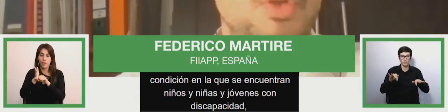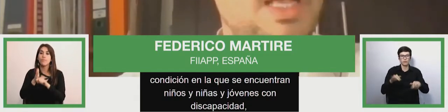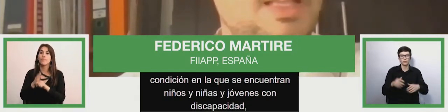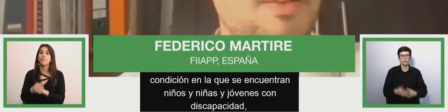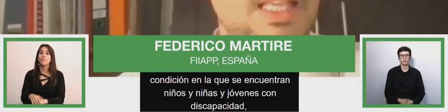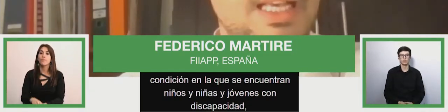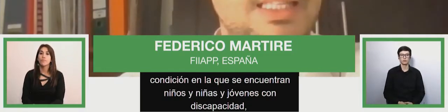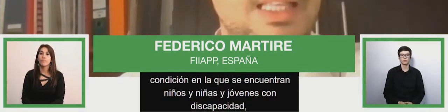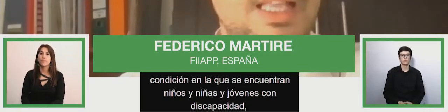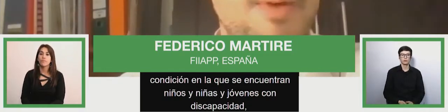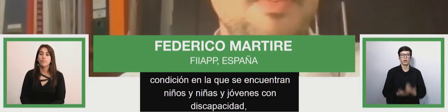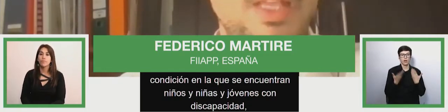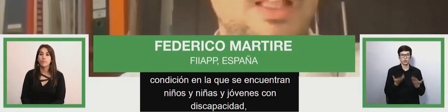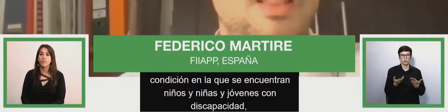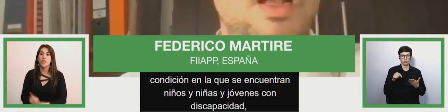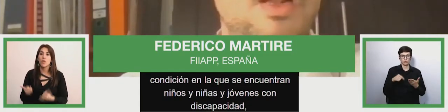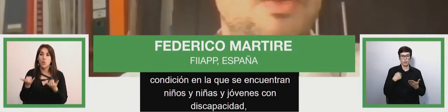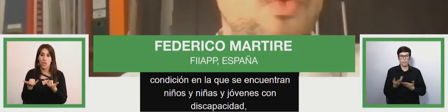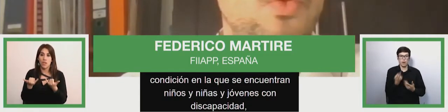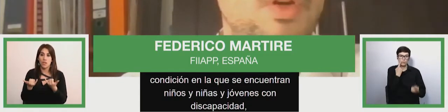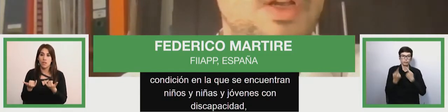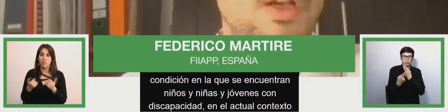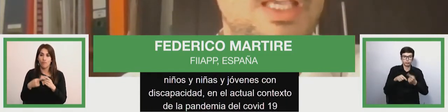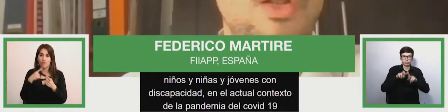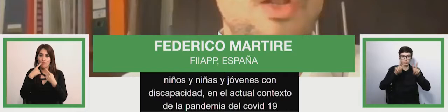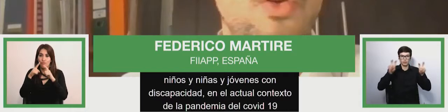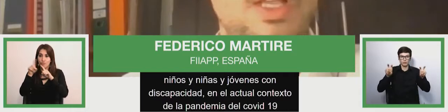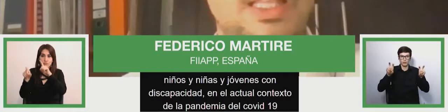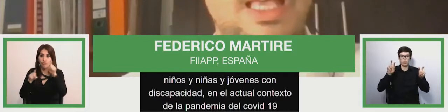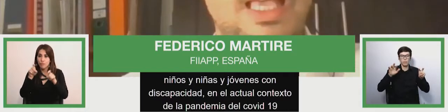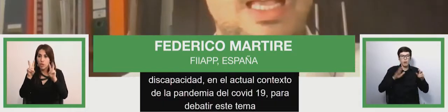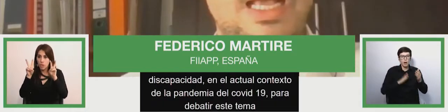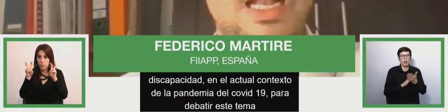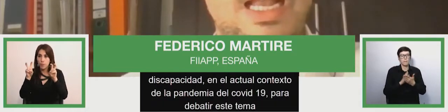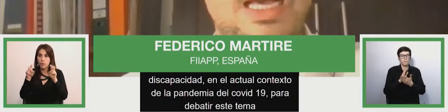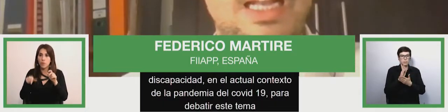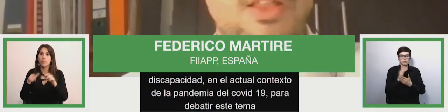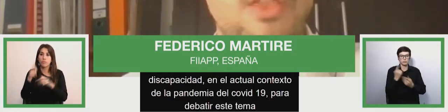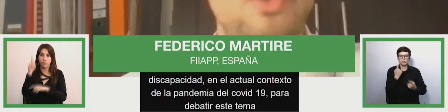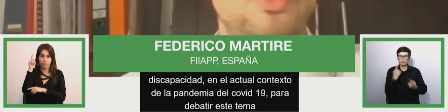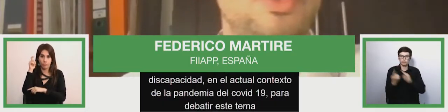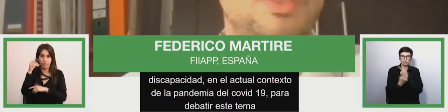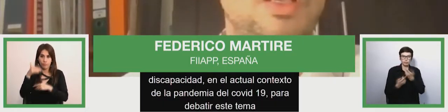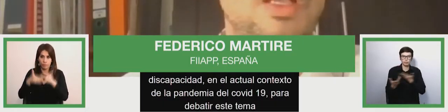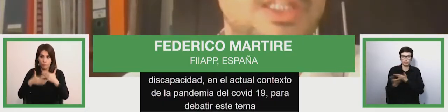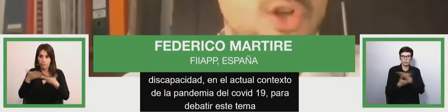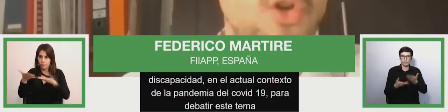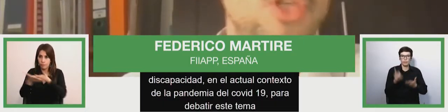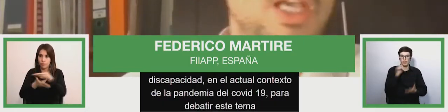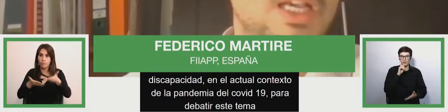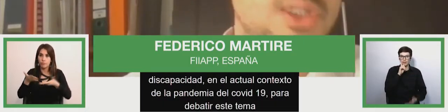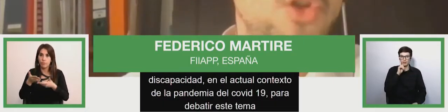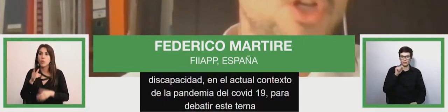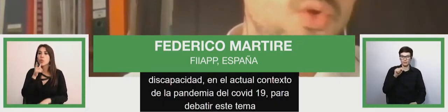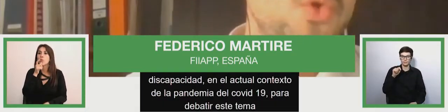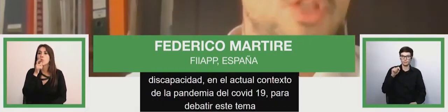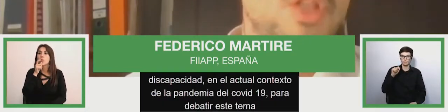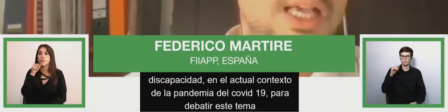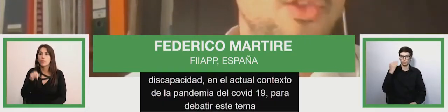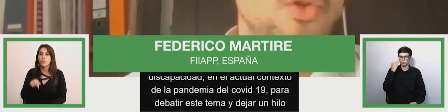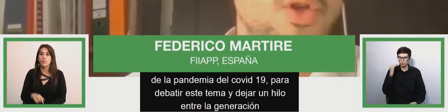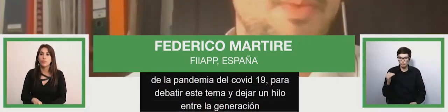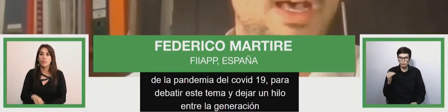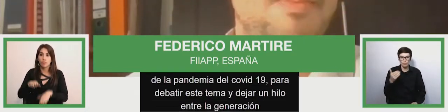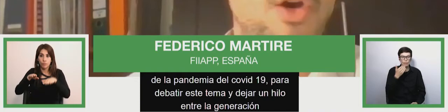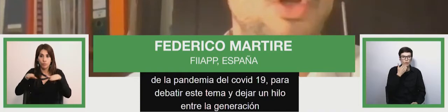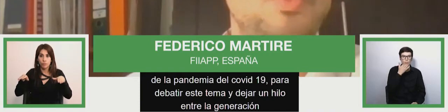Pues para debatir este tema y trazar un hilo entre la generación, desglose, gestión y uso de